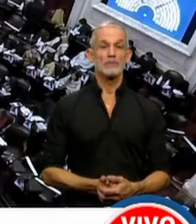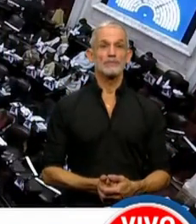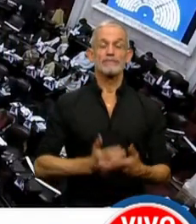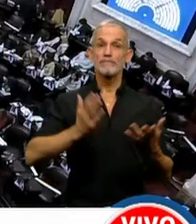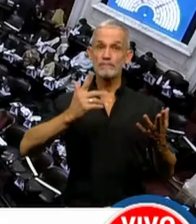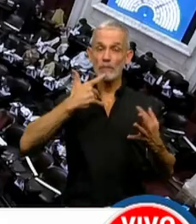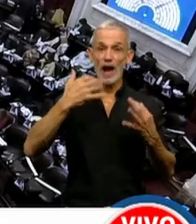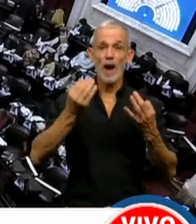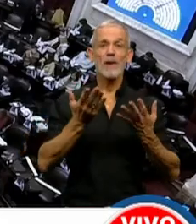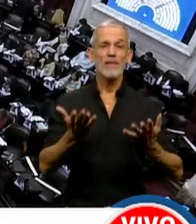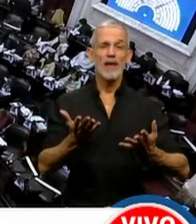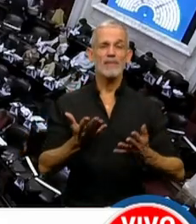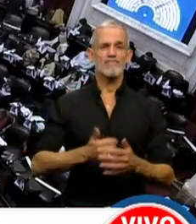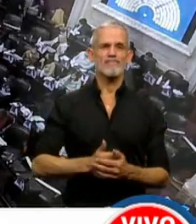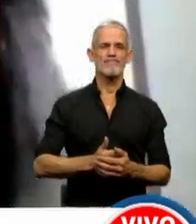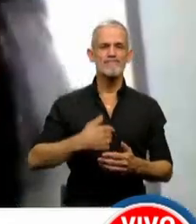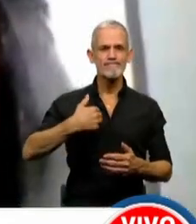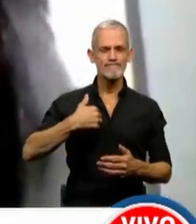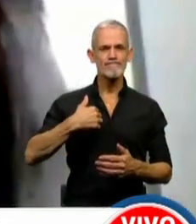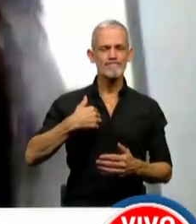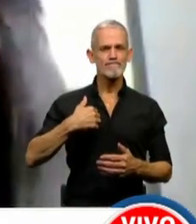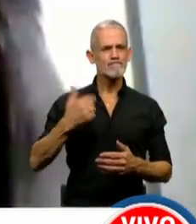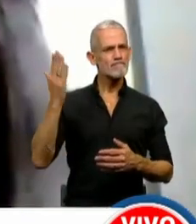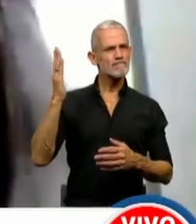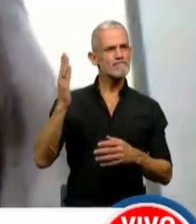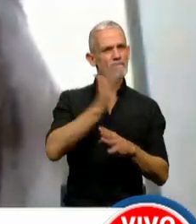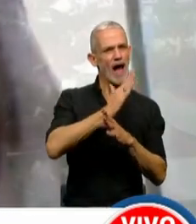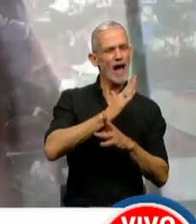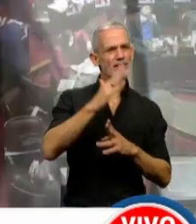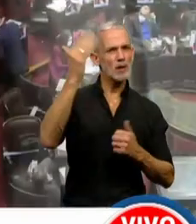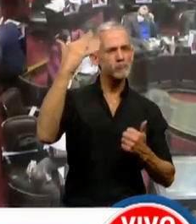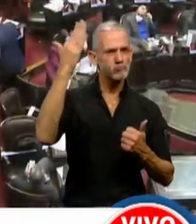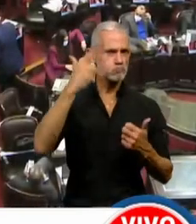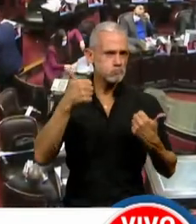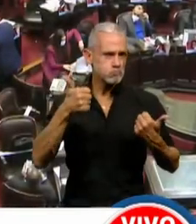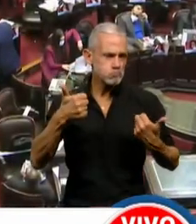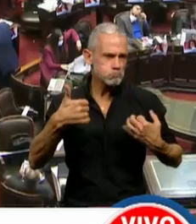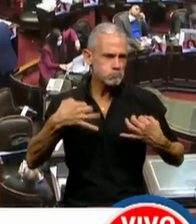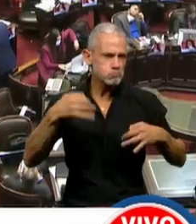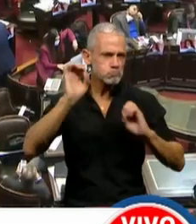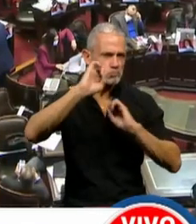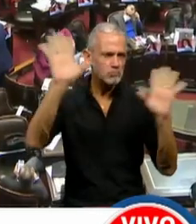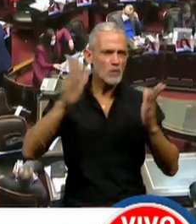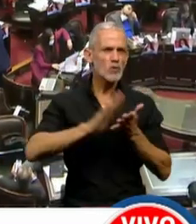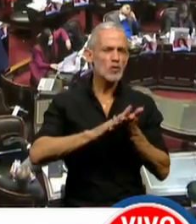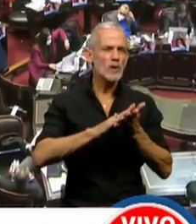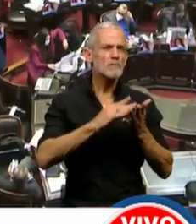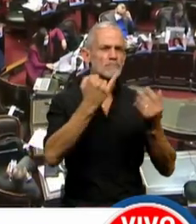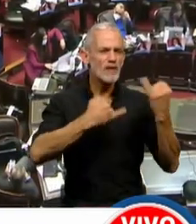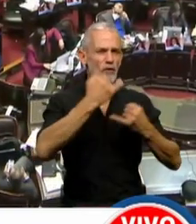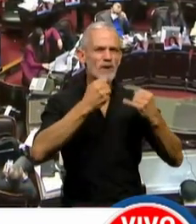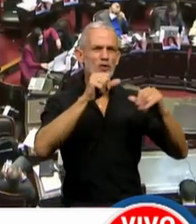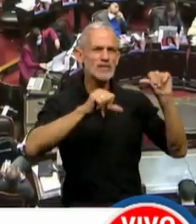La verdad que quienes han precedido mi palabra han expuesto muy bien cuáles son los datos científicos,